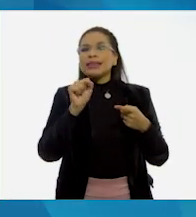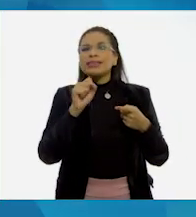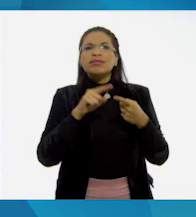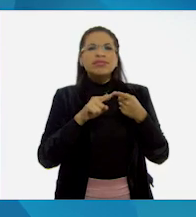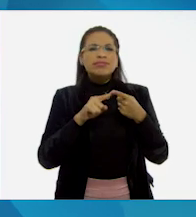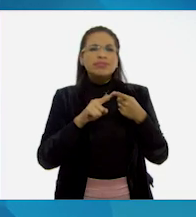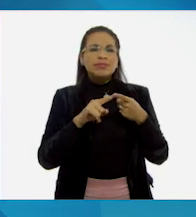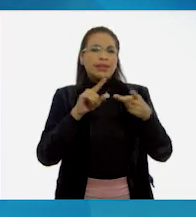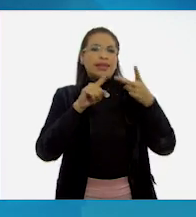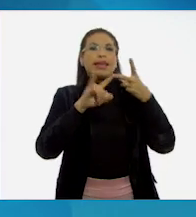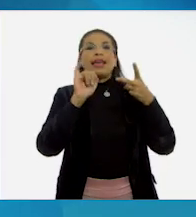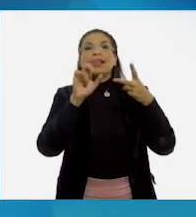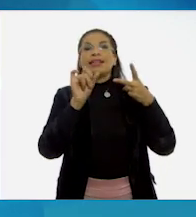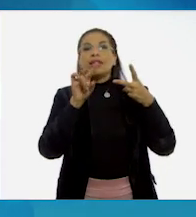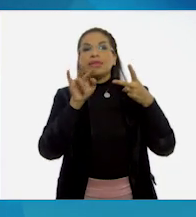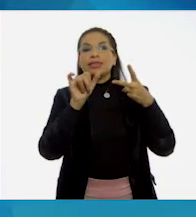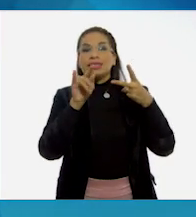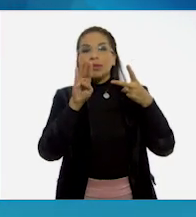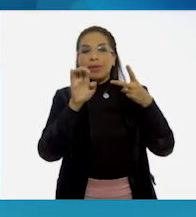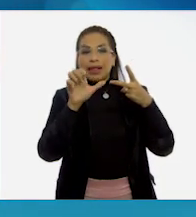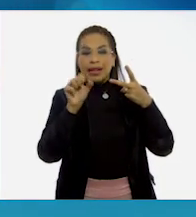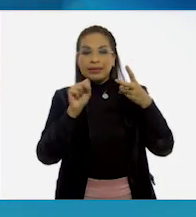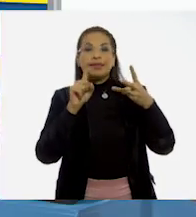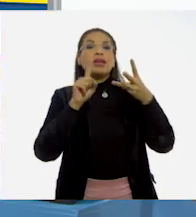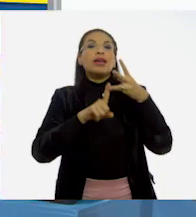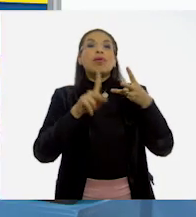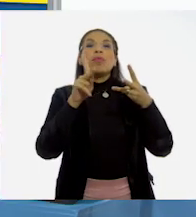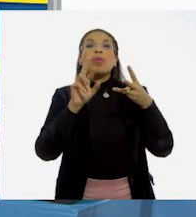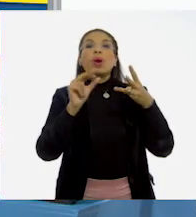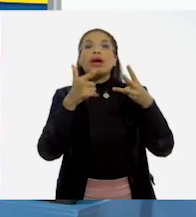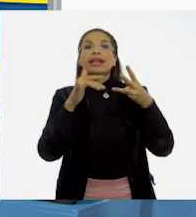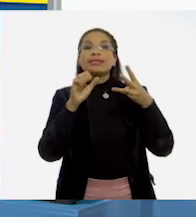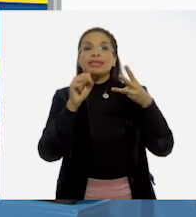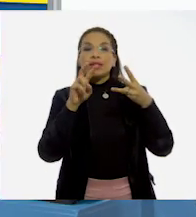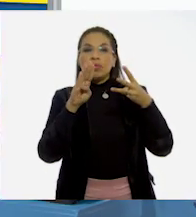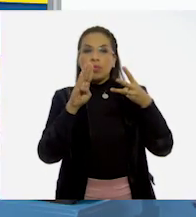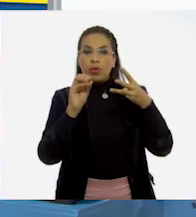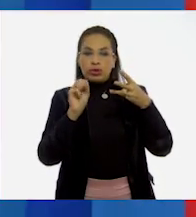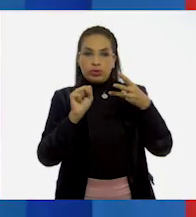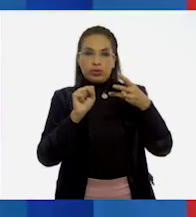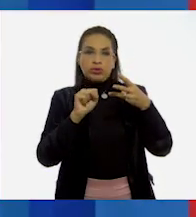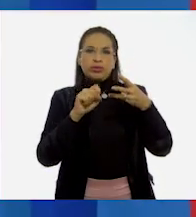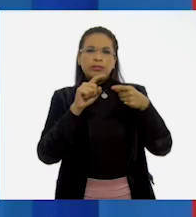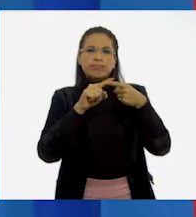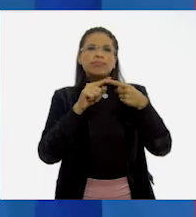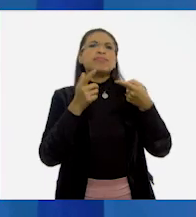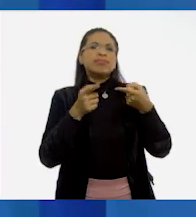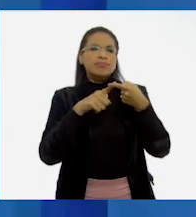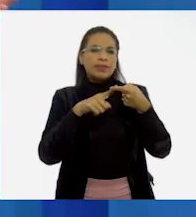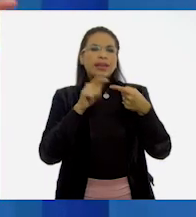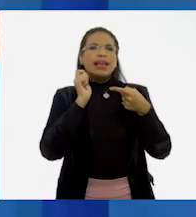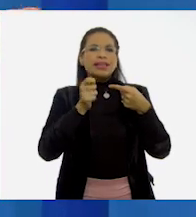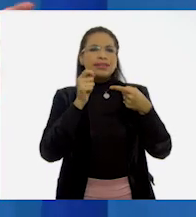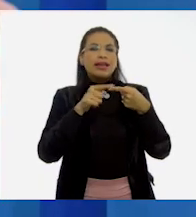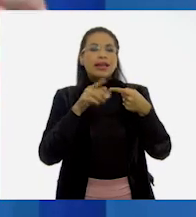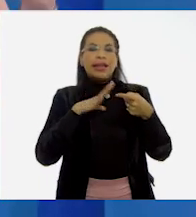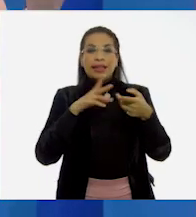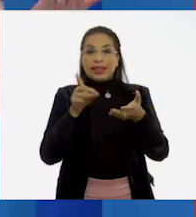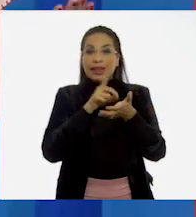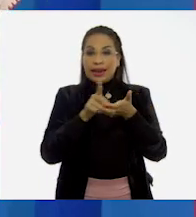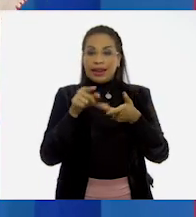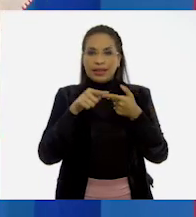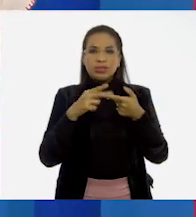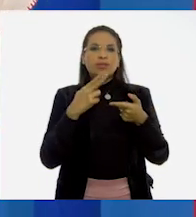indivisibles y progresivos? Interdependientes significa que el avance de un derecho